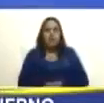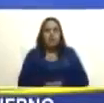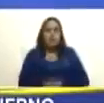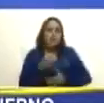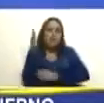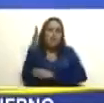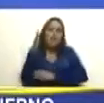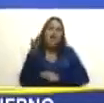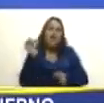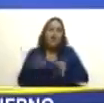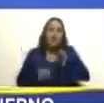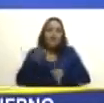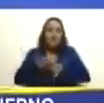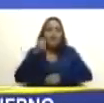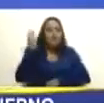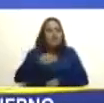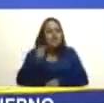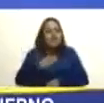avanzar